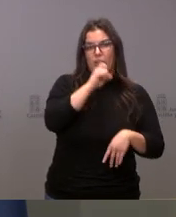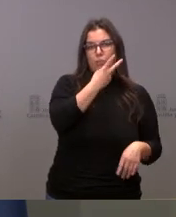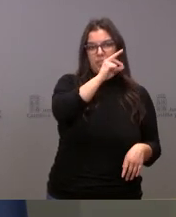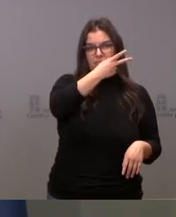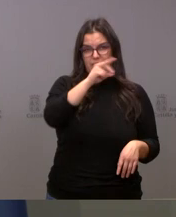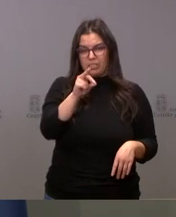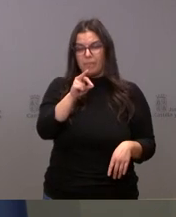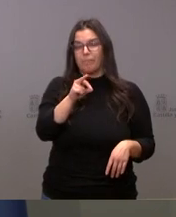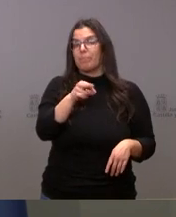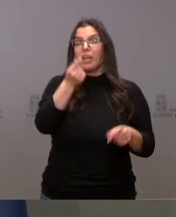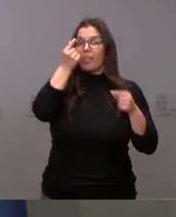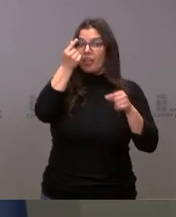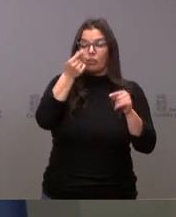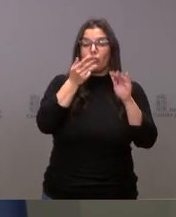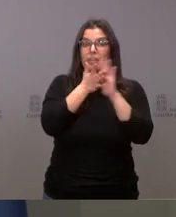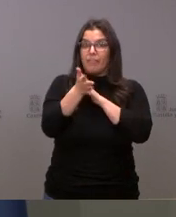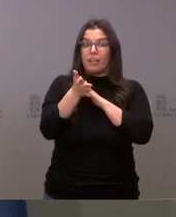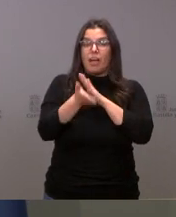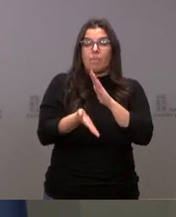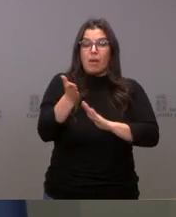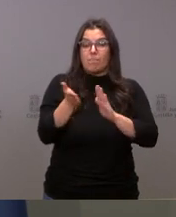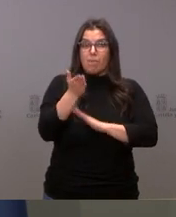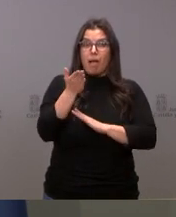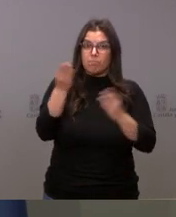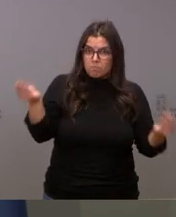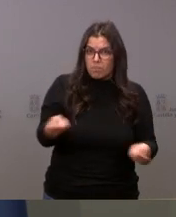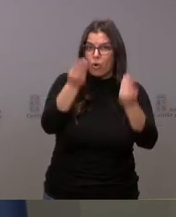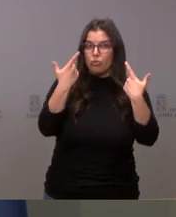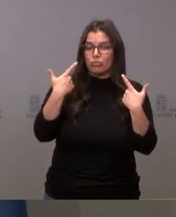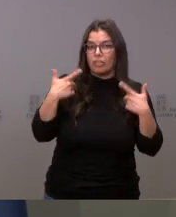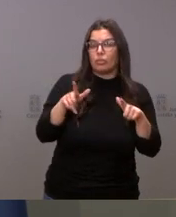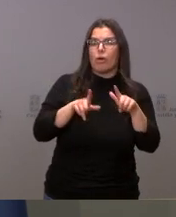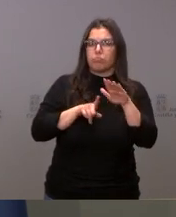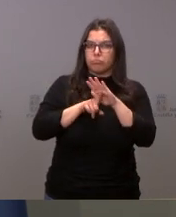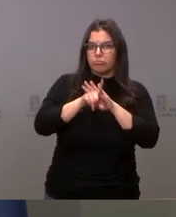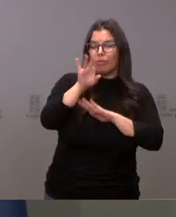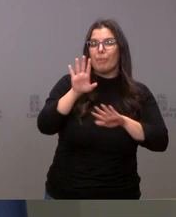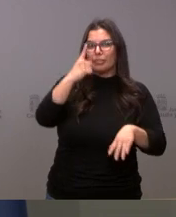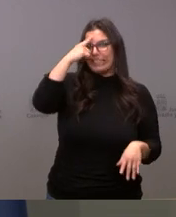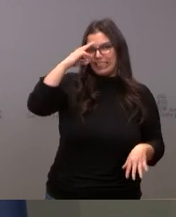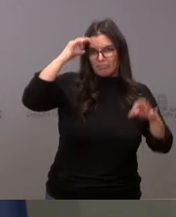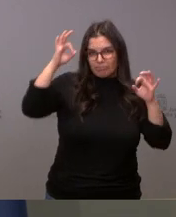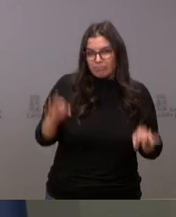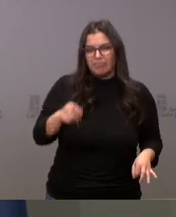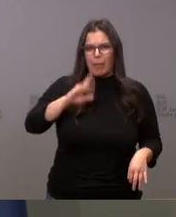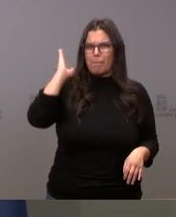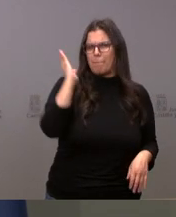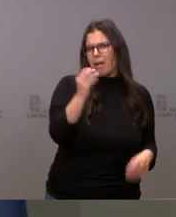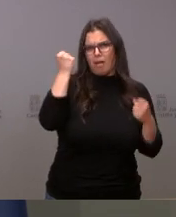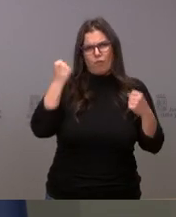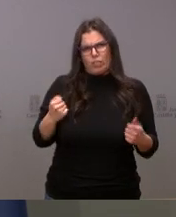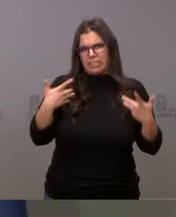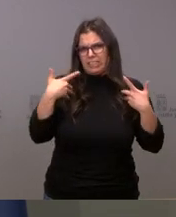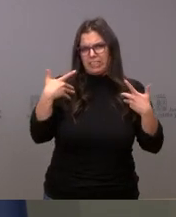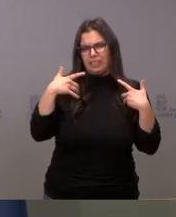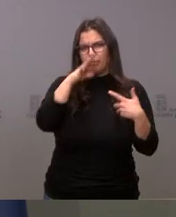Son datos que van orientando una cierta recuperación del sector, pero siendo muy conscientes que es uno de los que más ha sufrido con la pandemia y